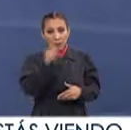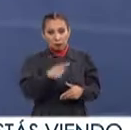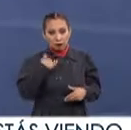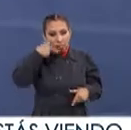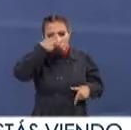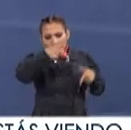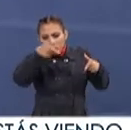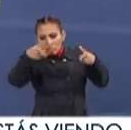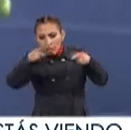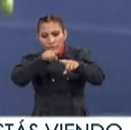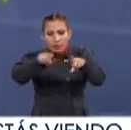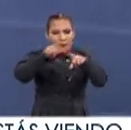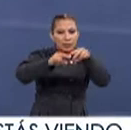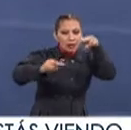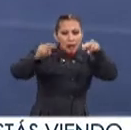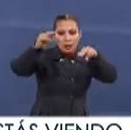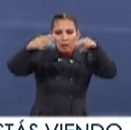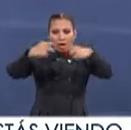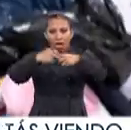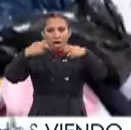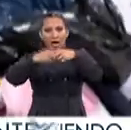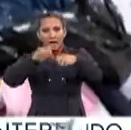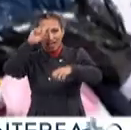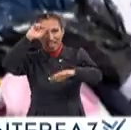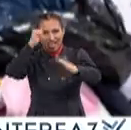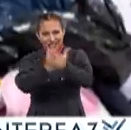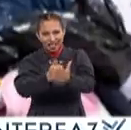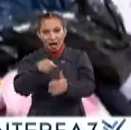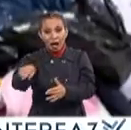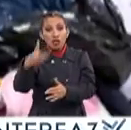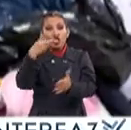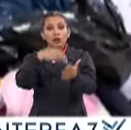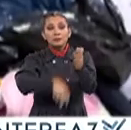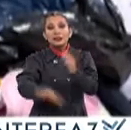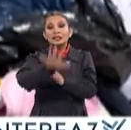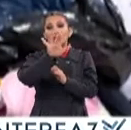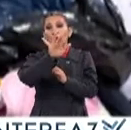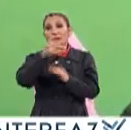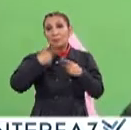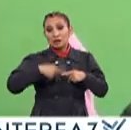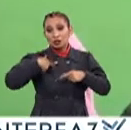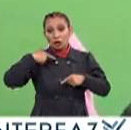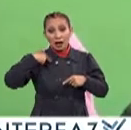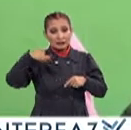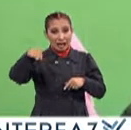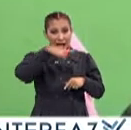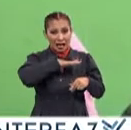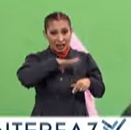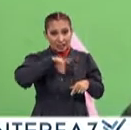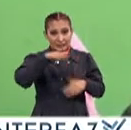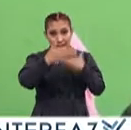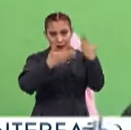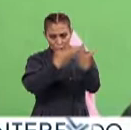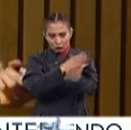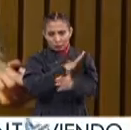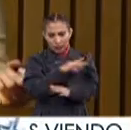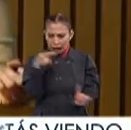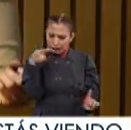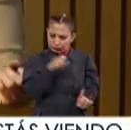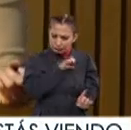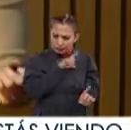identificar distintos niveles de estrés postraumático en más de 2.050 personas En los servicios ya